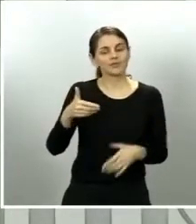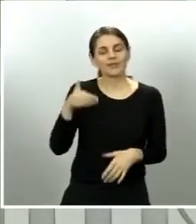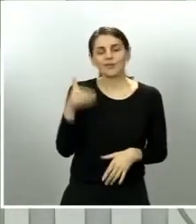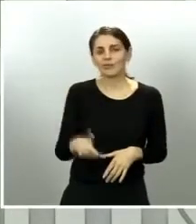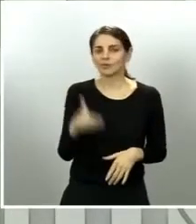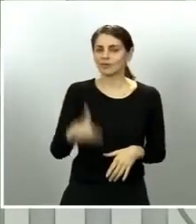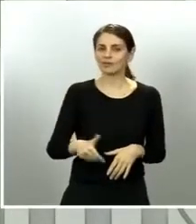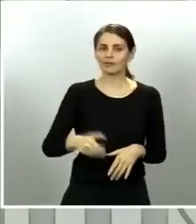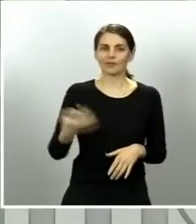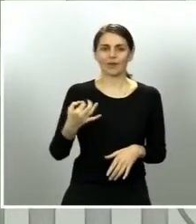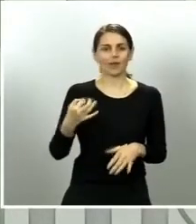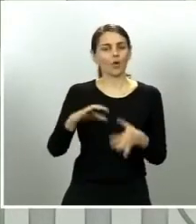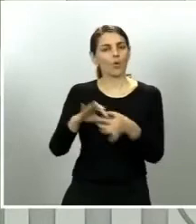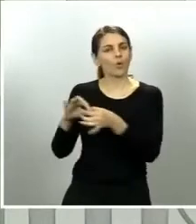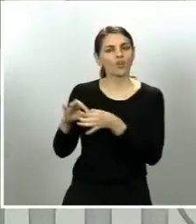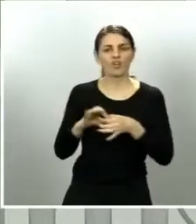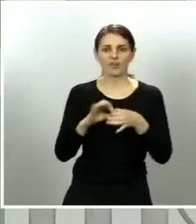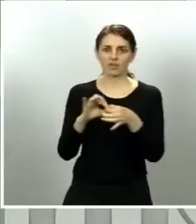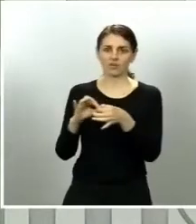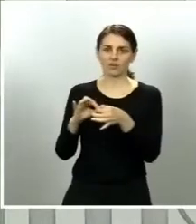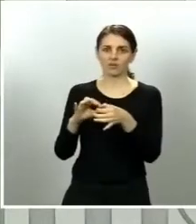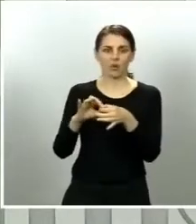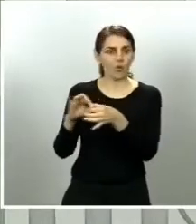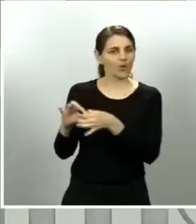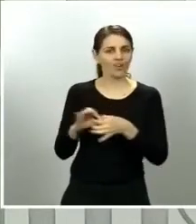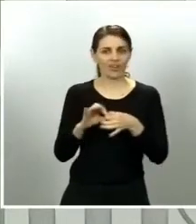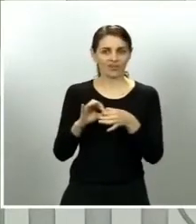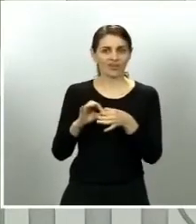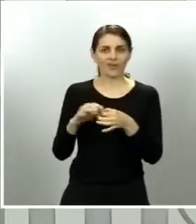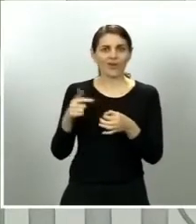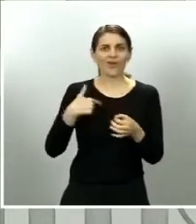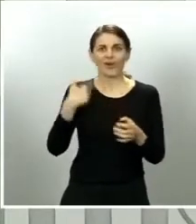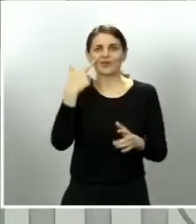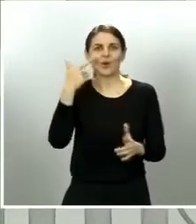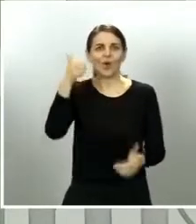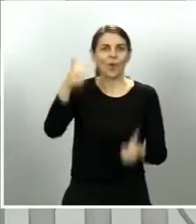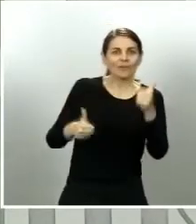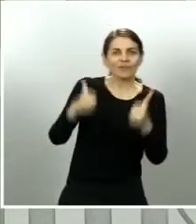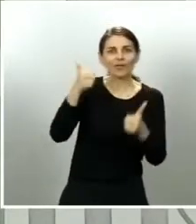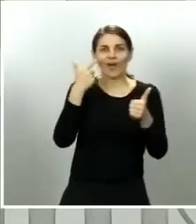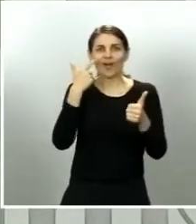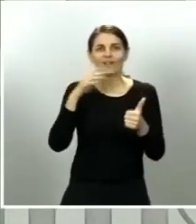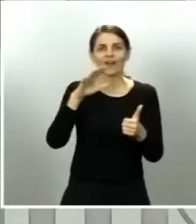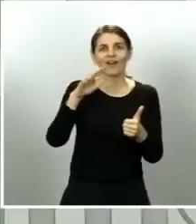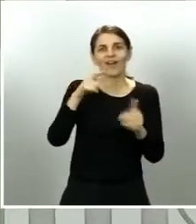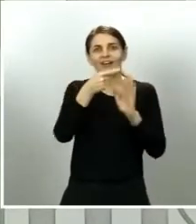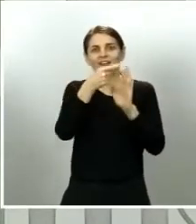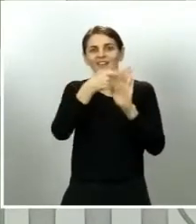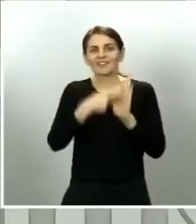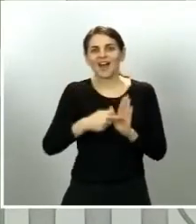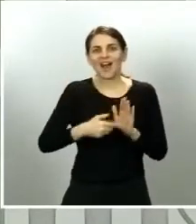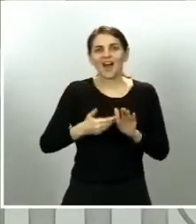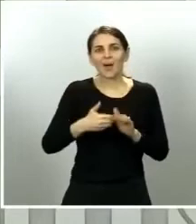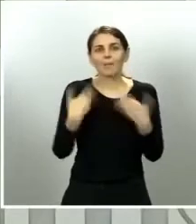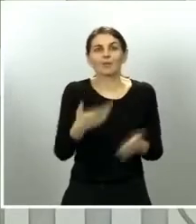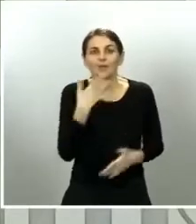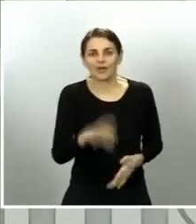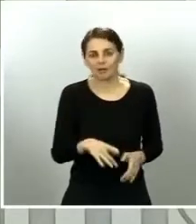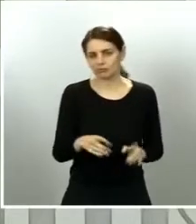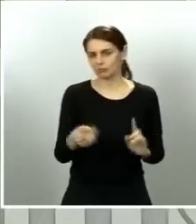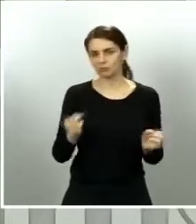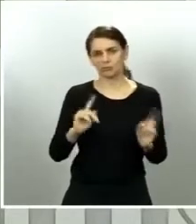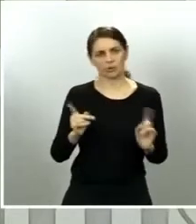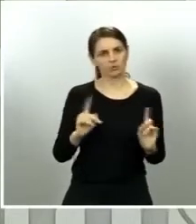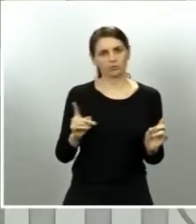no va a haber carreras por haber quien desescala más rápido es fundamental ir con control con prudencia y precaución y con